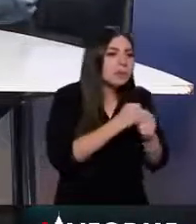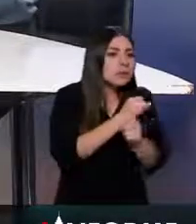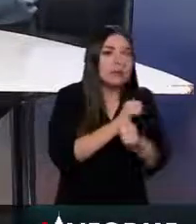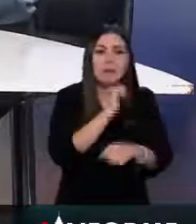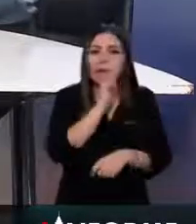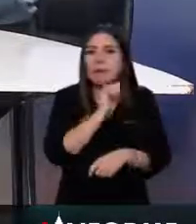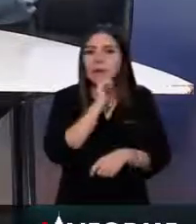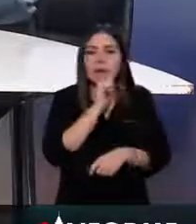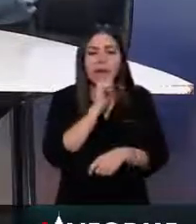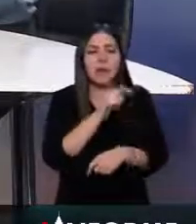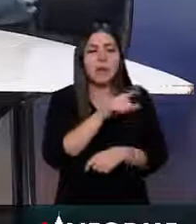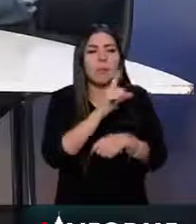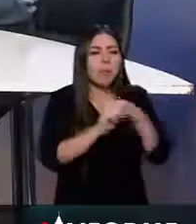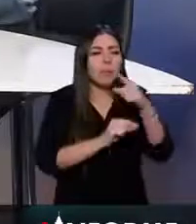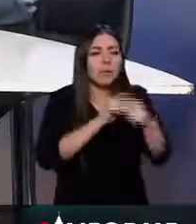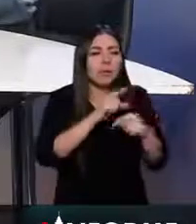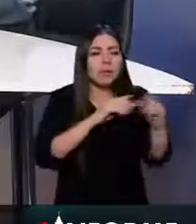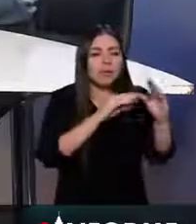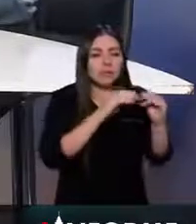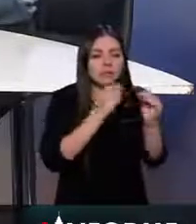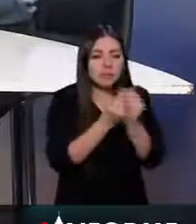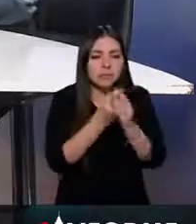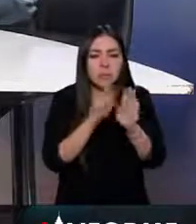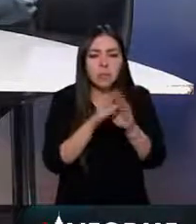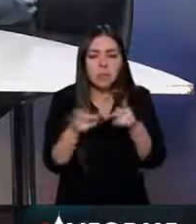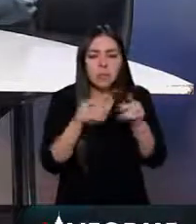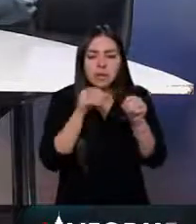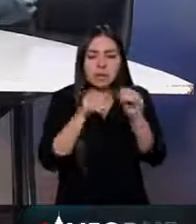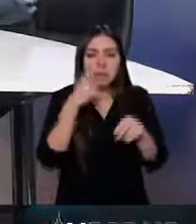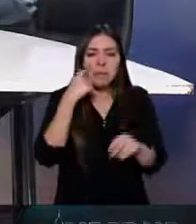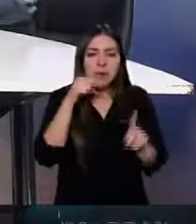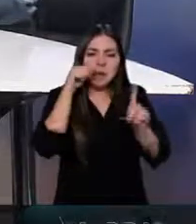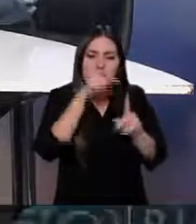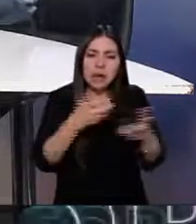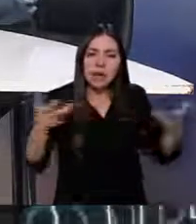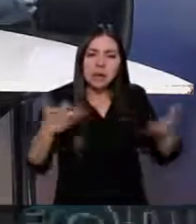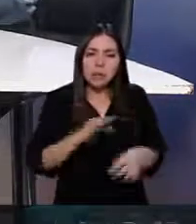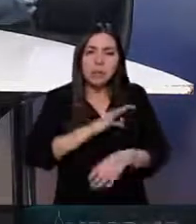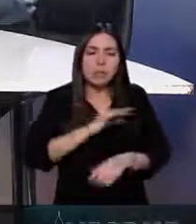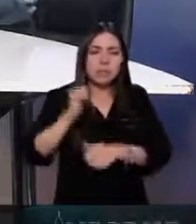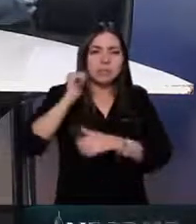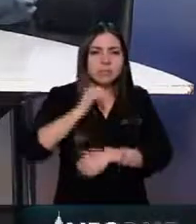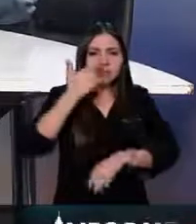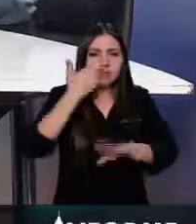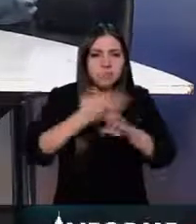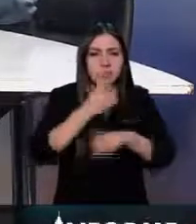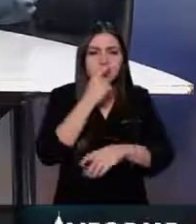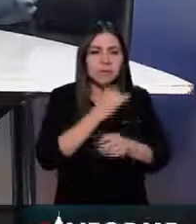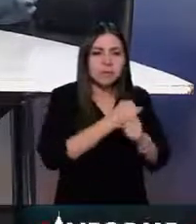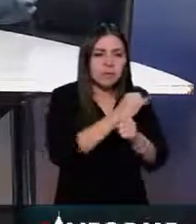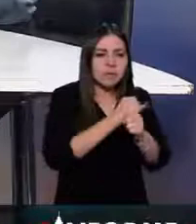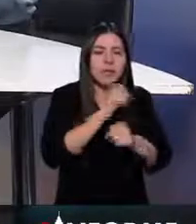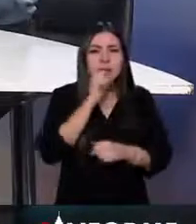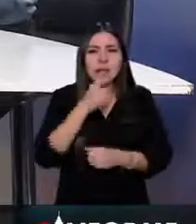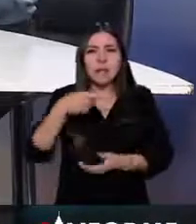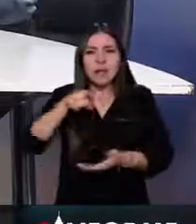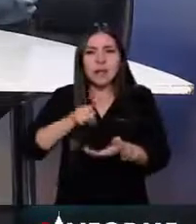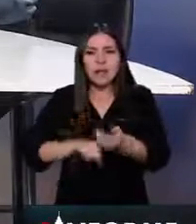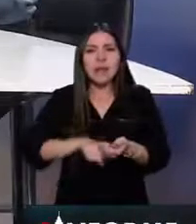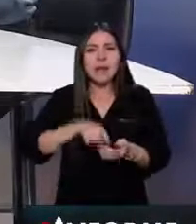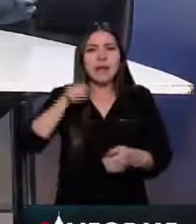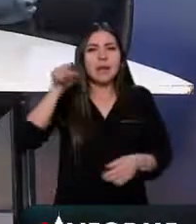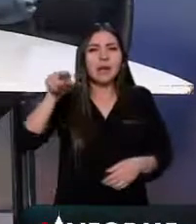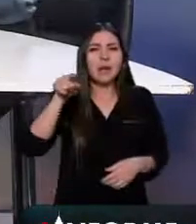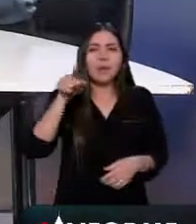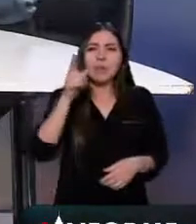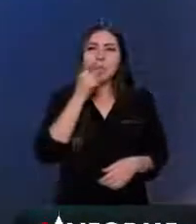crearon las condiciones y se formalizaron para que tenga la capacidad específica de investigar. E inclusive en la Universidad de la Policía ya hay un curso